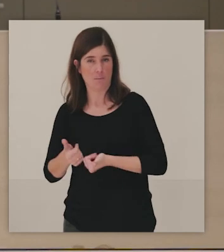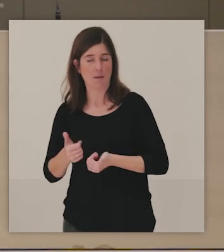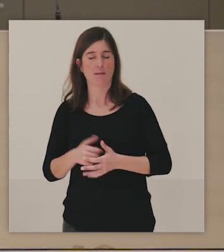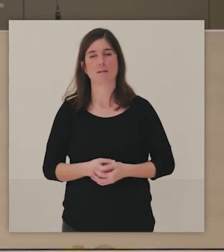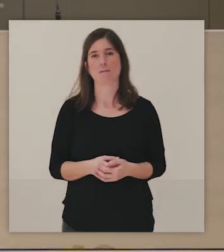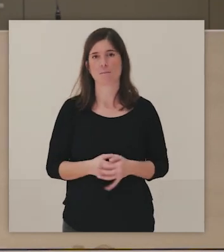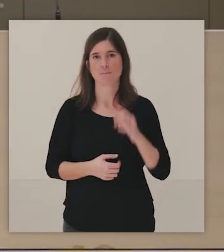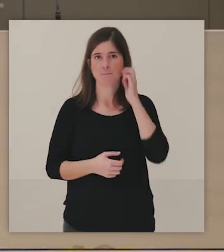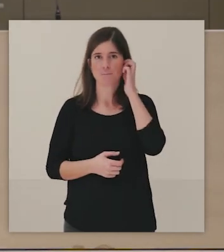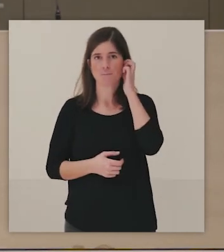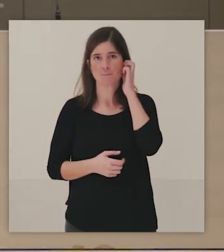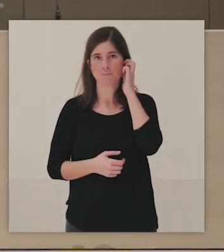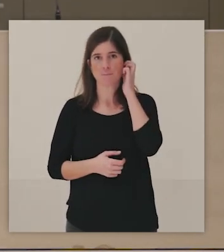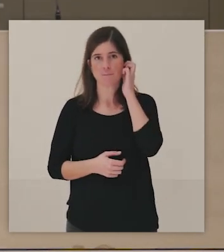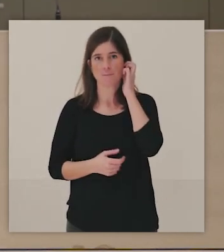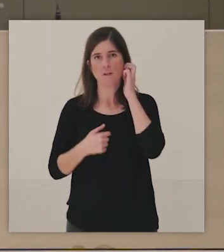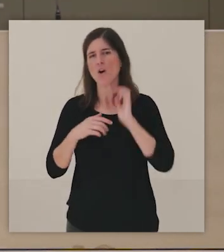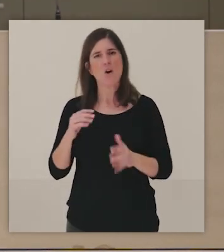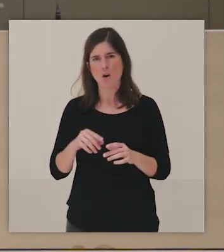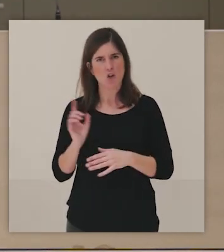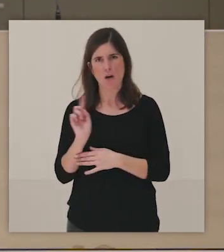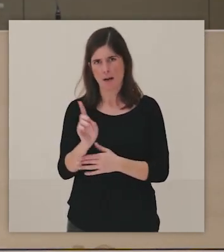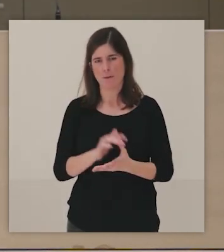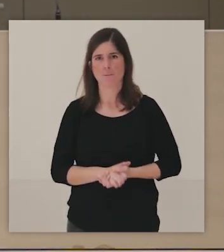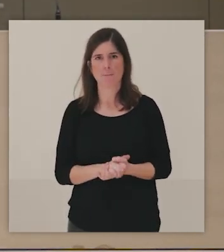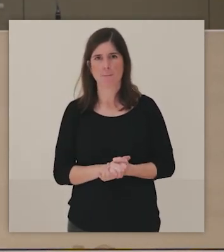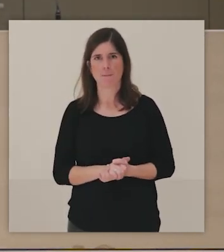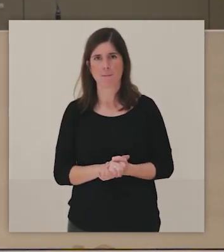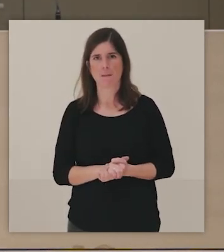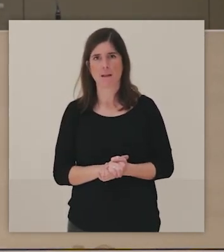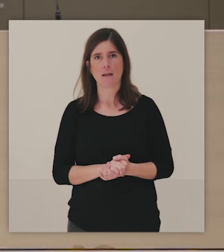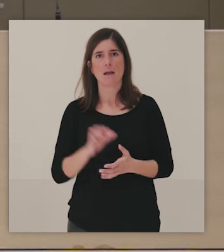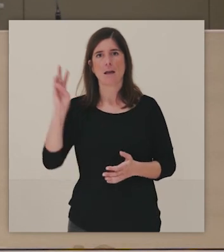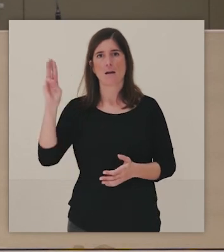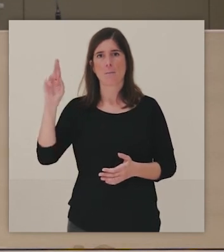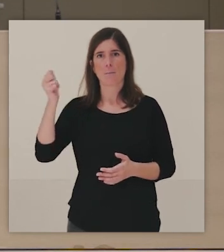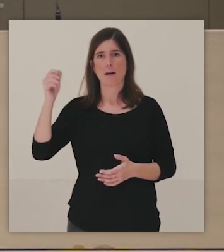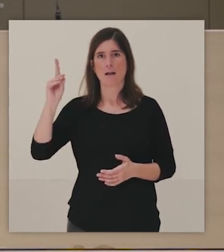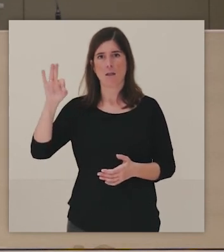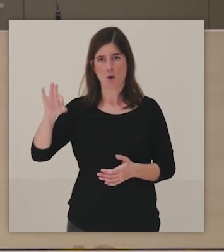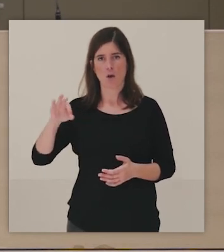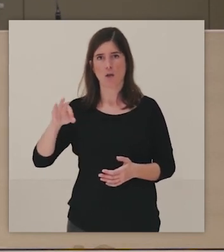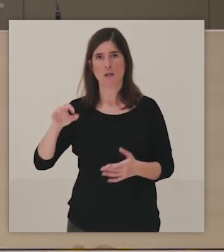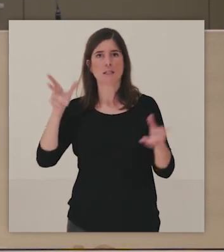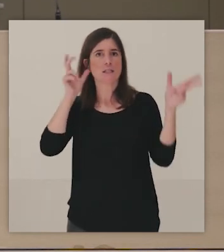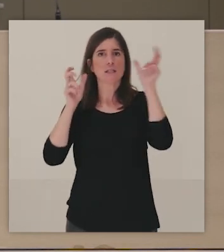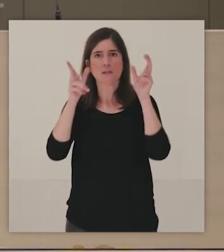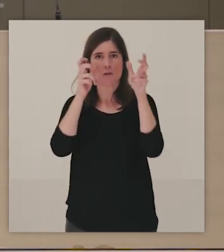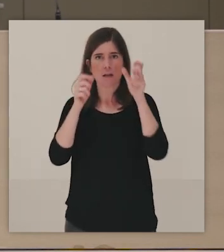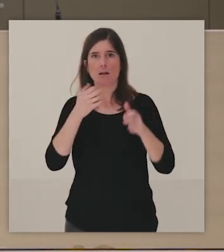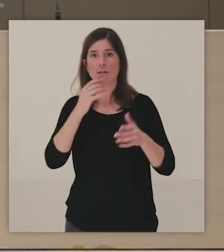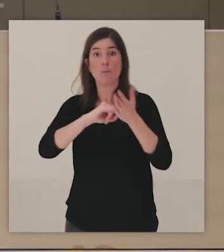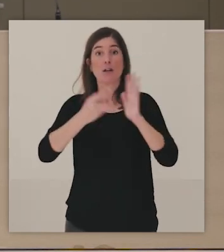o febrero. Entonces, son como... Voy rápido, rápido, rápido a Prado Sensorial. Aquí, simplemente